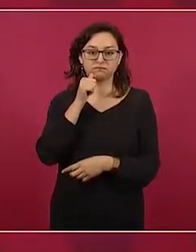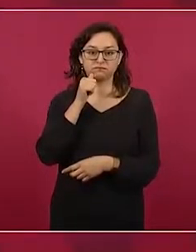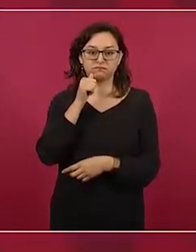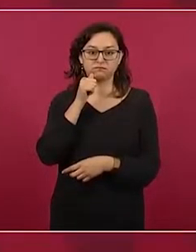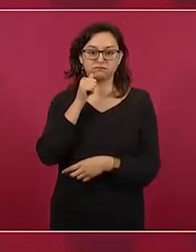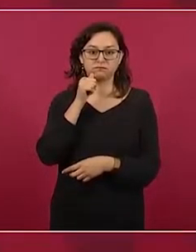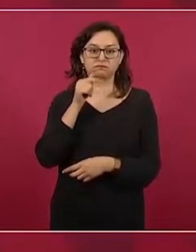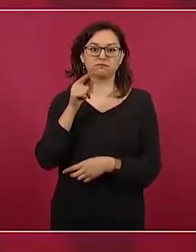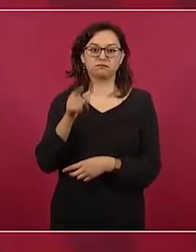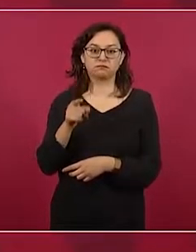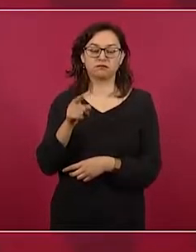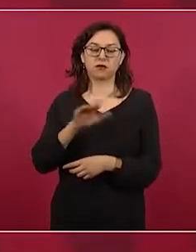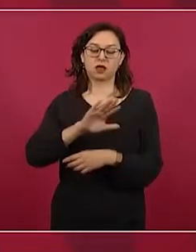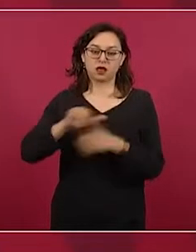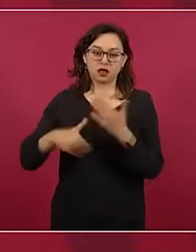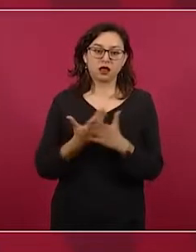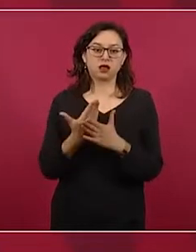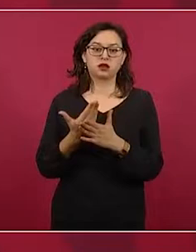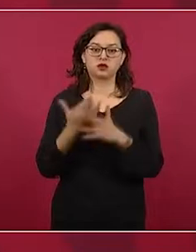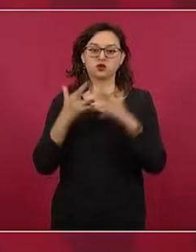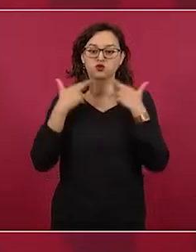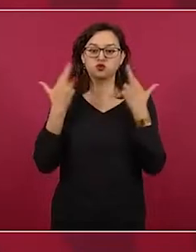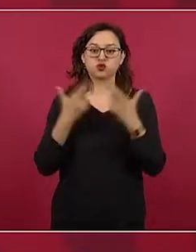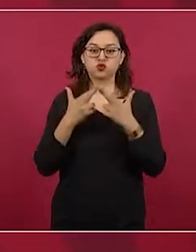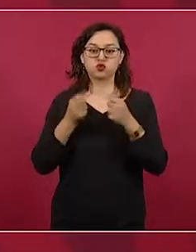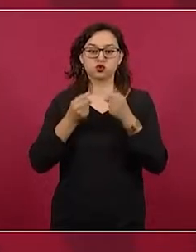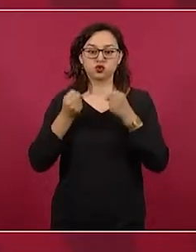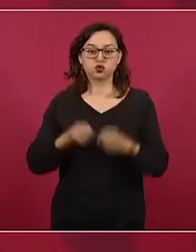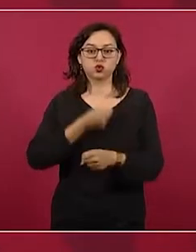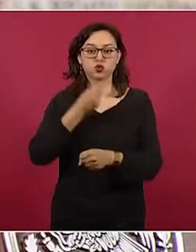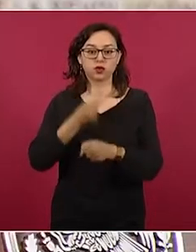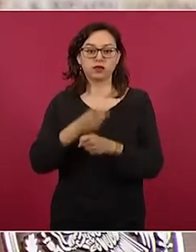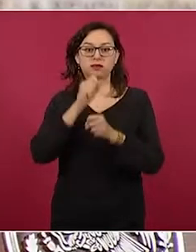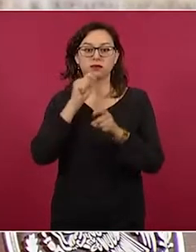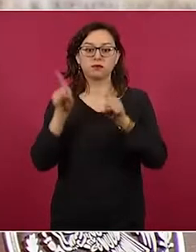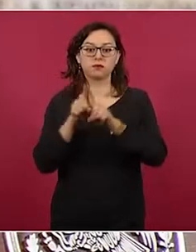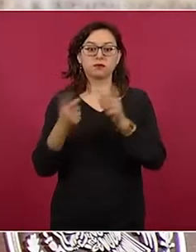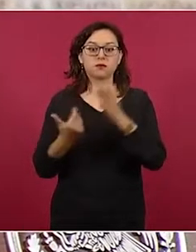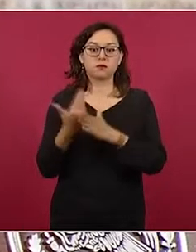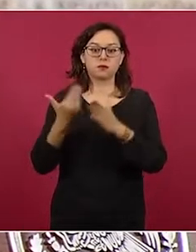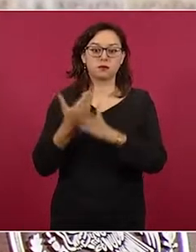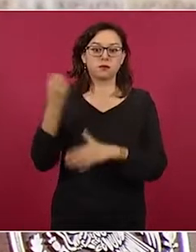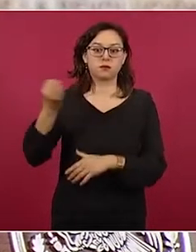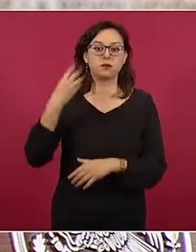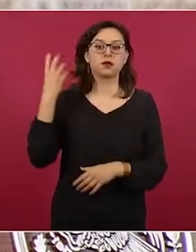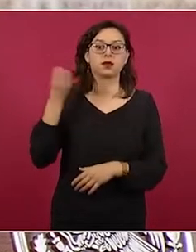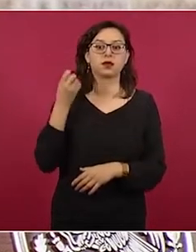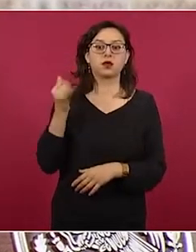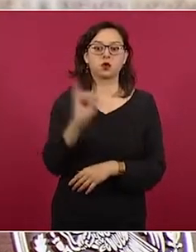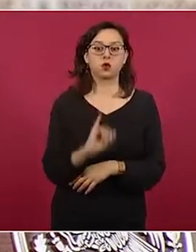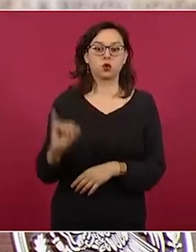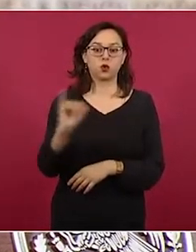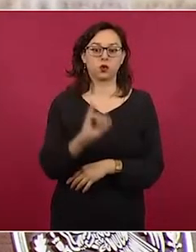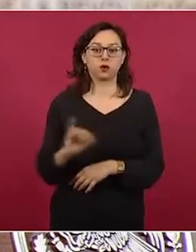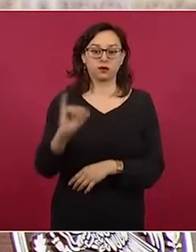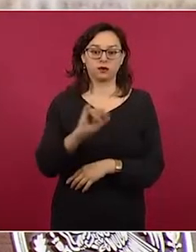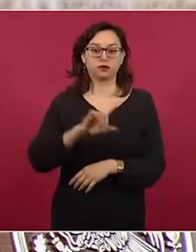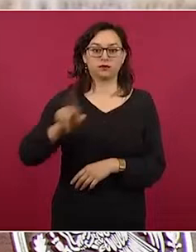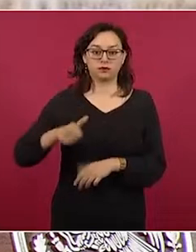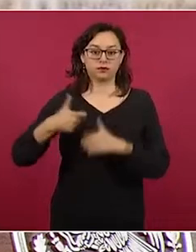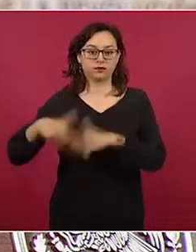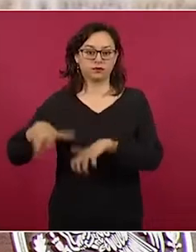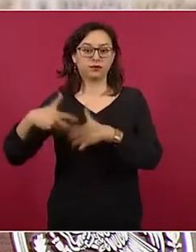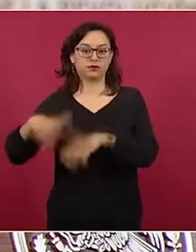reunión de seguridad y en la mañanera en Puebla el jueves y luego es el desfile.